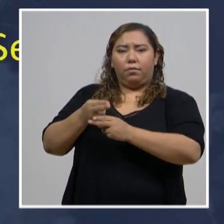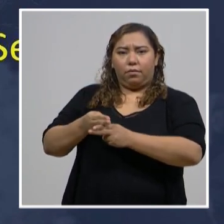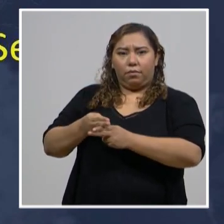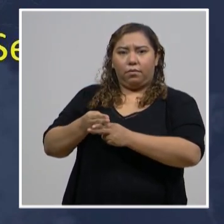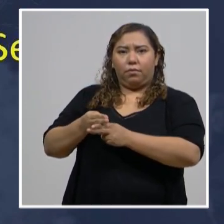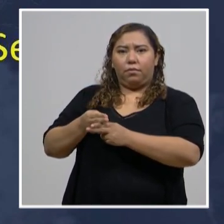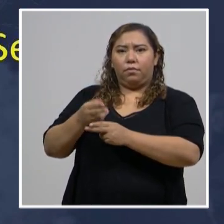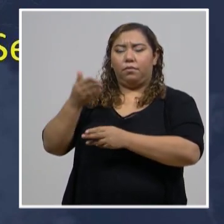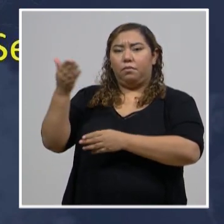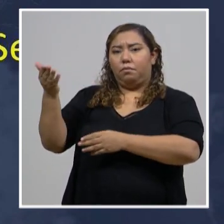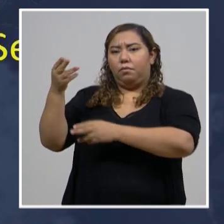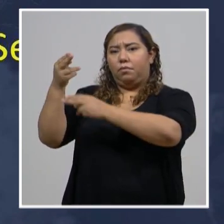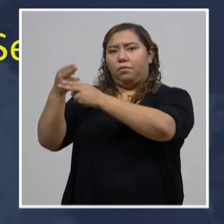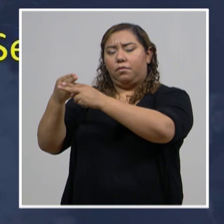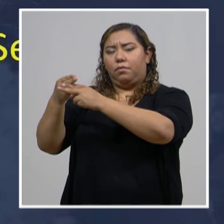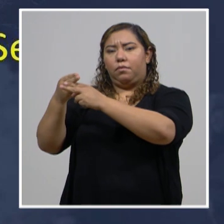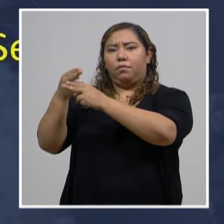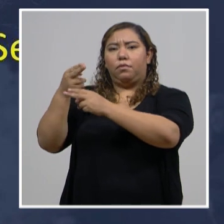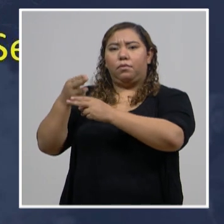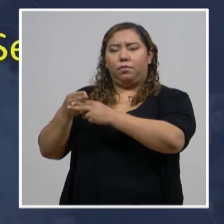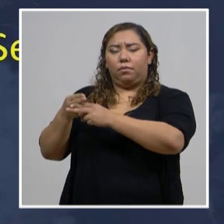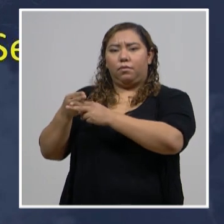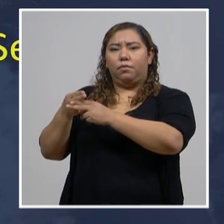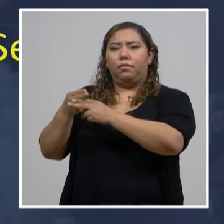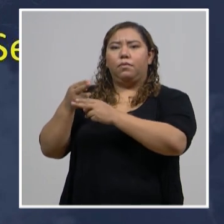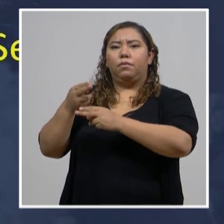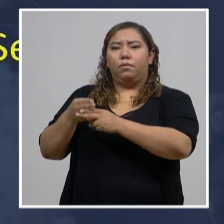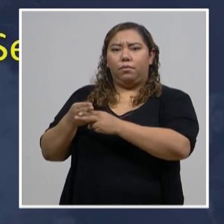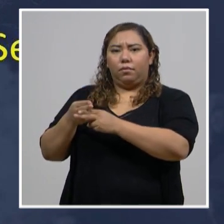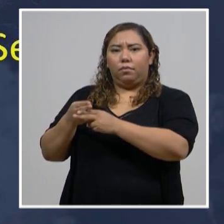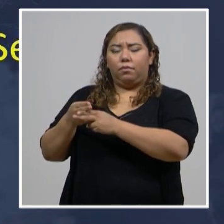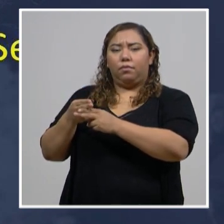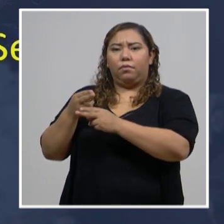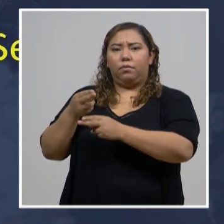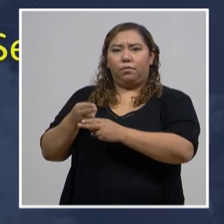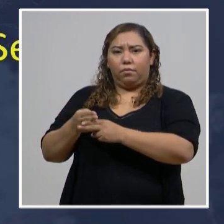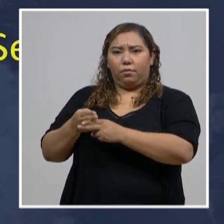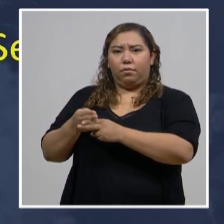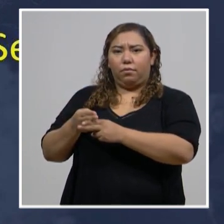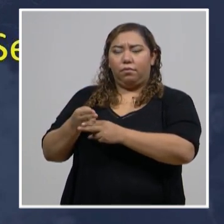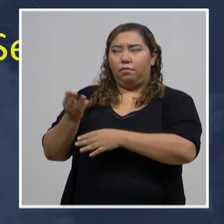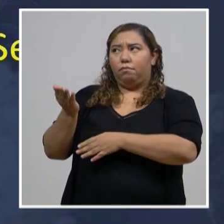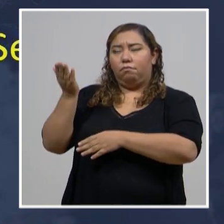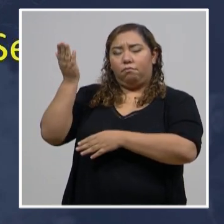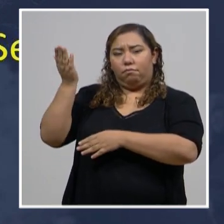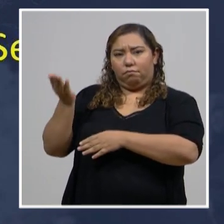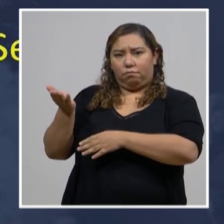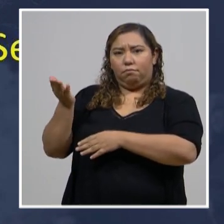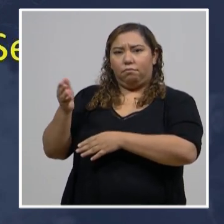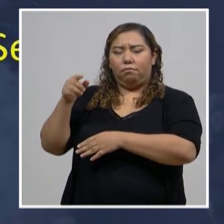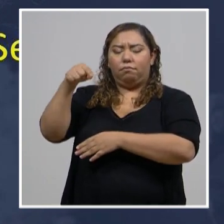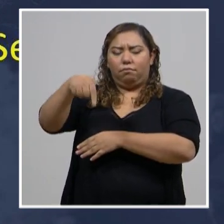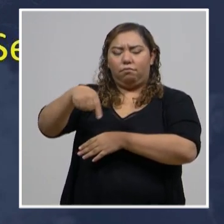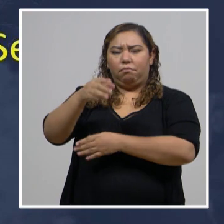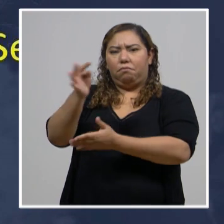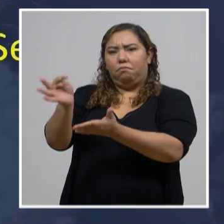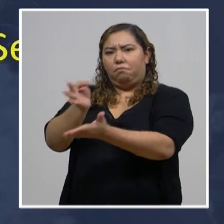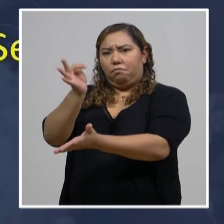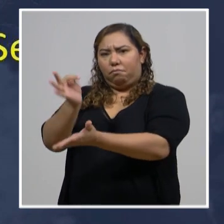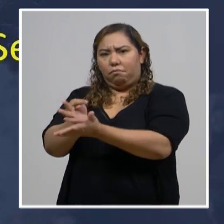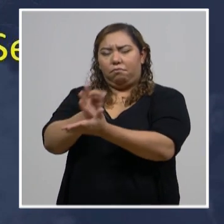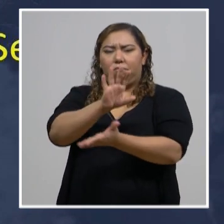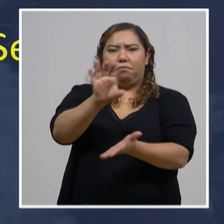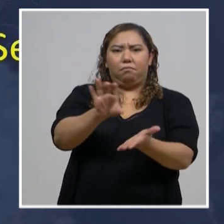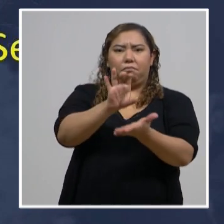Nueva España, Altos de la Quesada, Policarpo, Rosario y Villanueva Sur, el sector 6. Mañana,